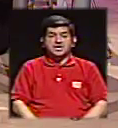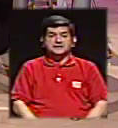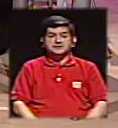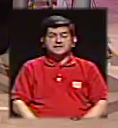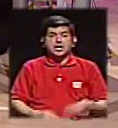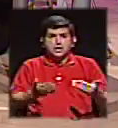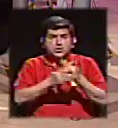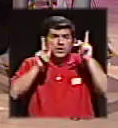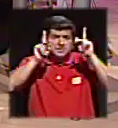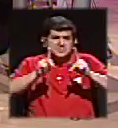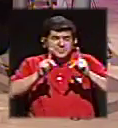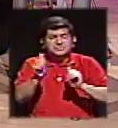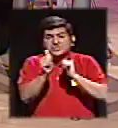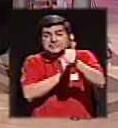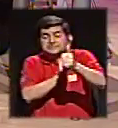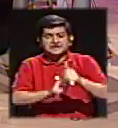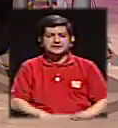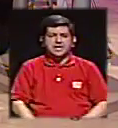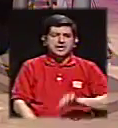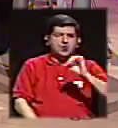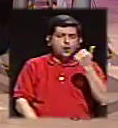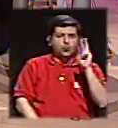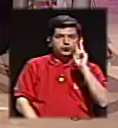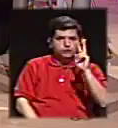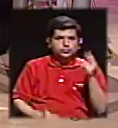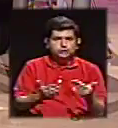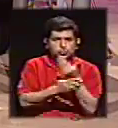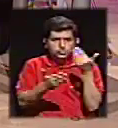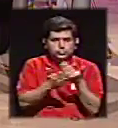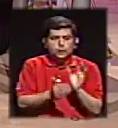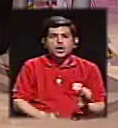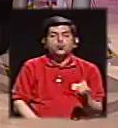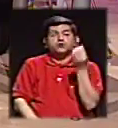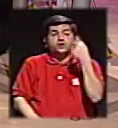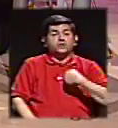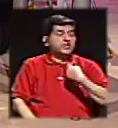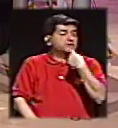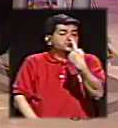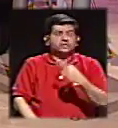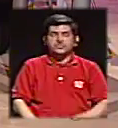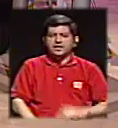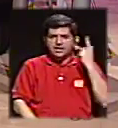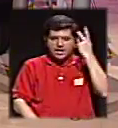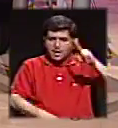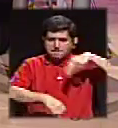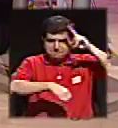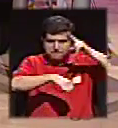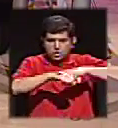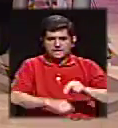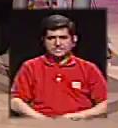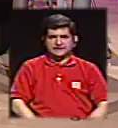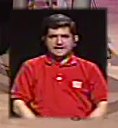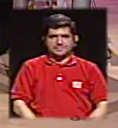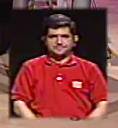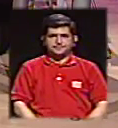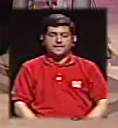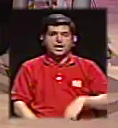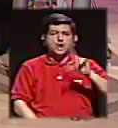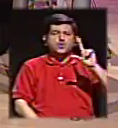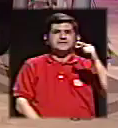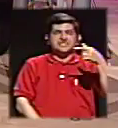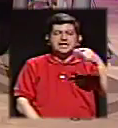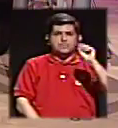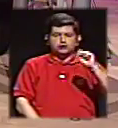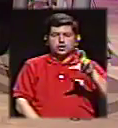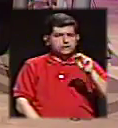personalidades. Y tenemos también a dos nuevos jóvenes, diría yo, de la política nacional. Don Luis Guillermo